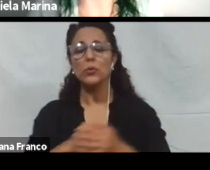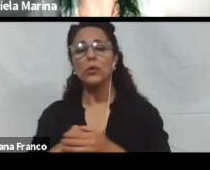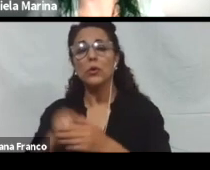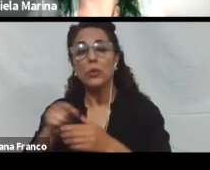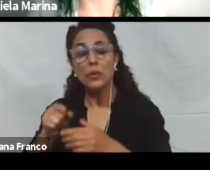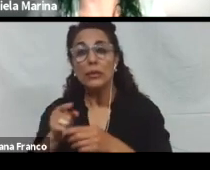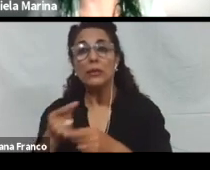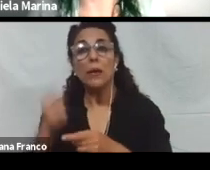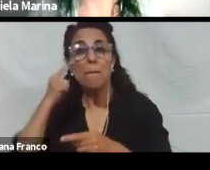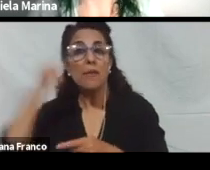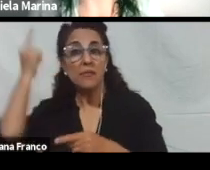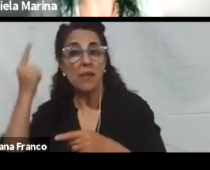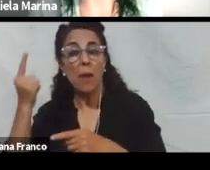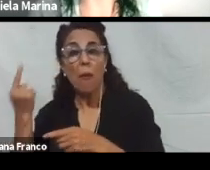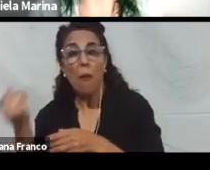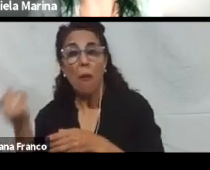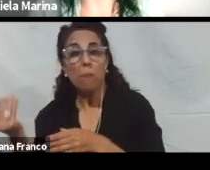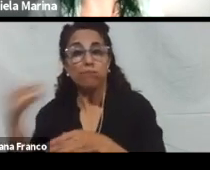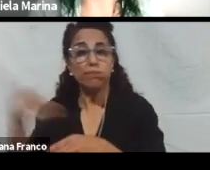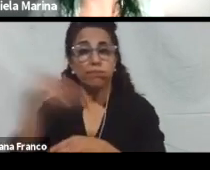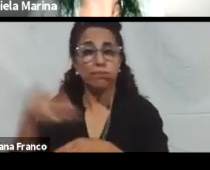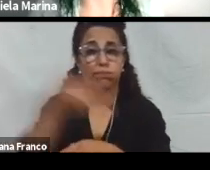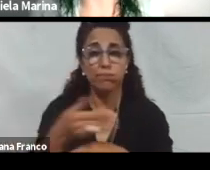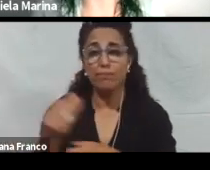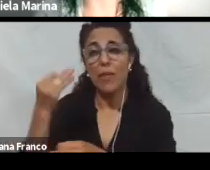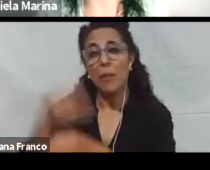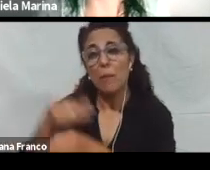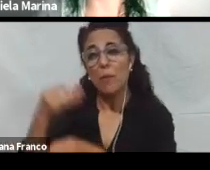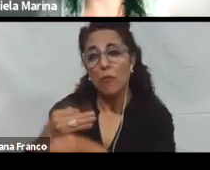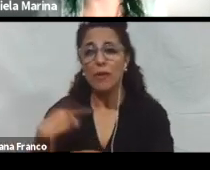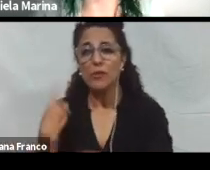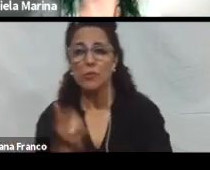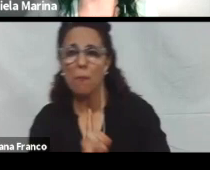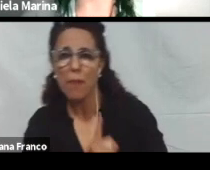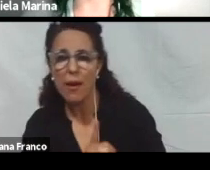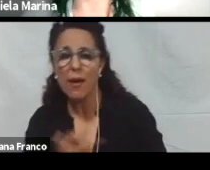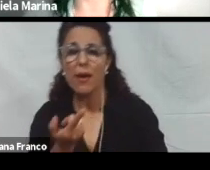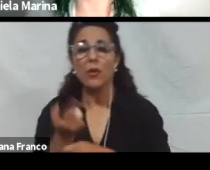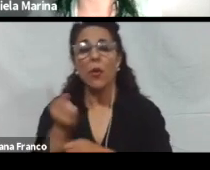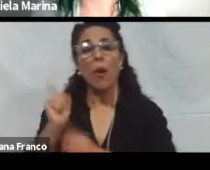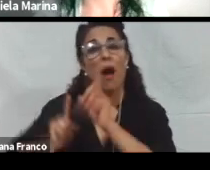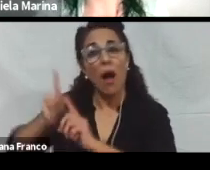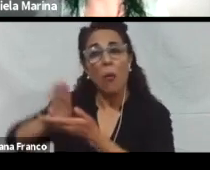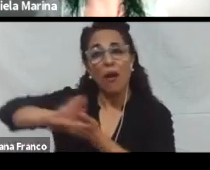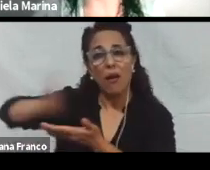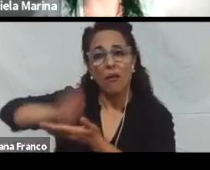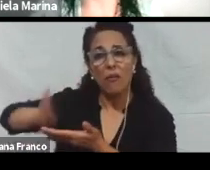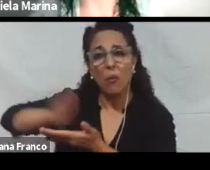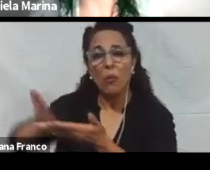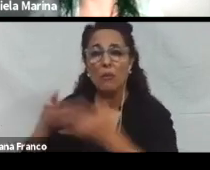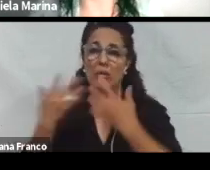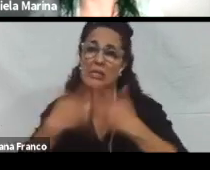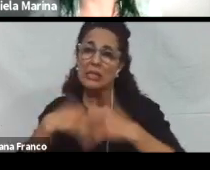de todos los docentes también, que al igual que los estudiantes, muchos quedan excluidos del sistema educativo y no pueden